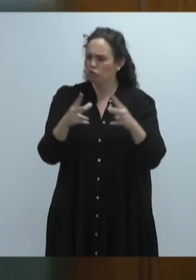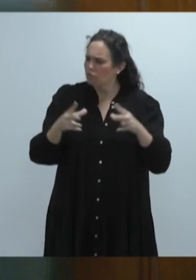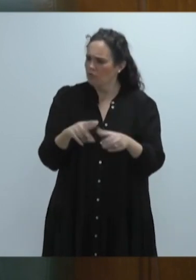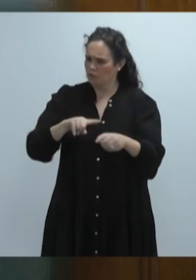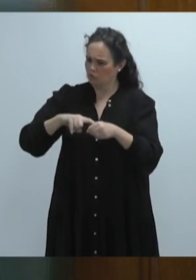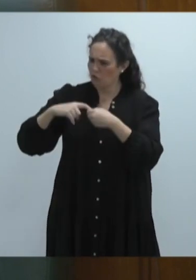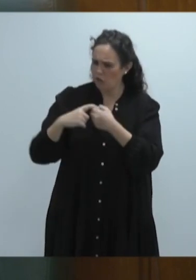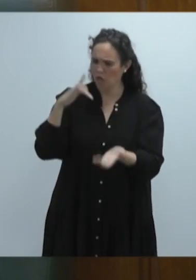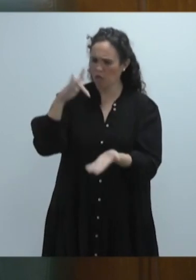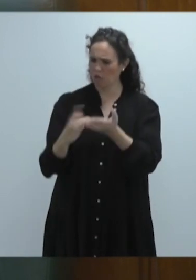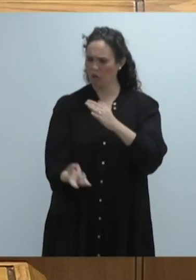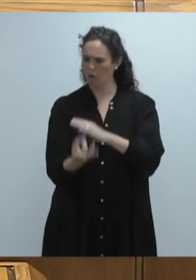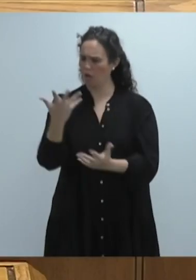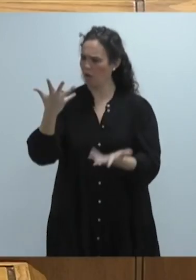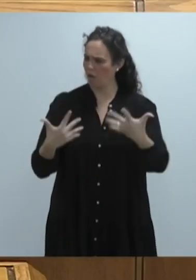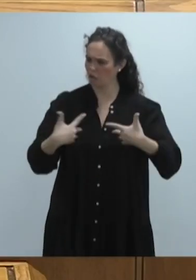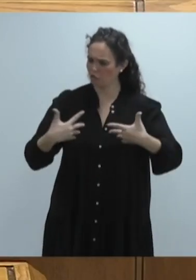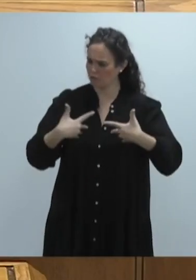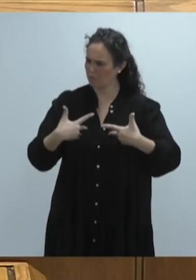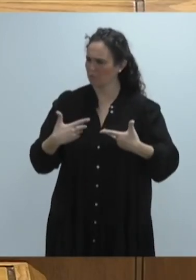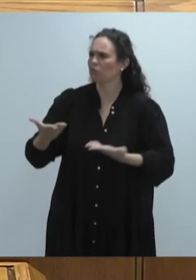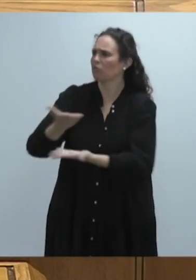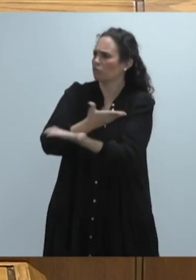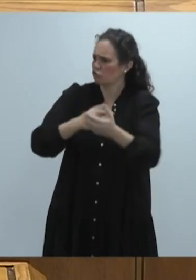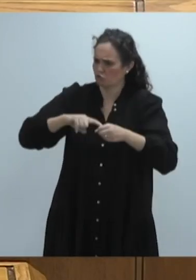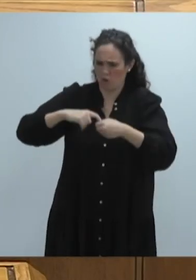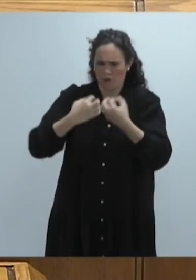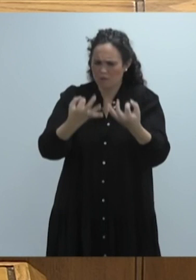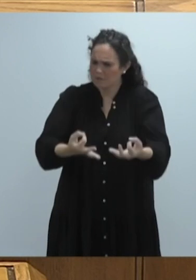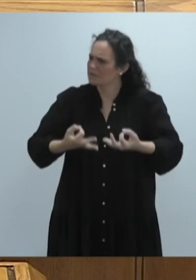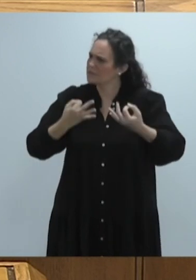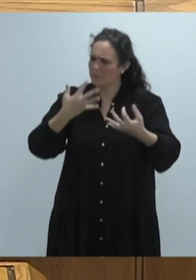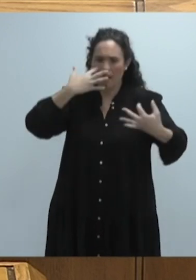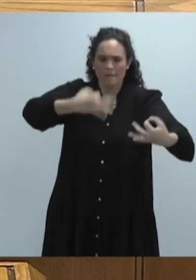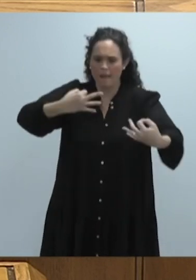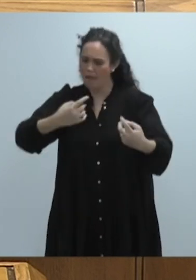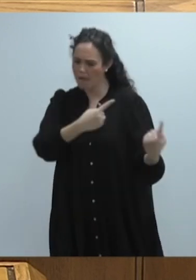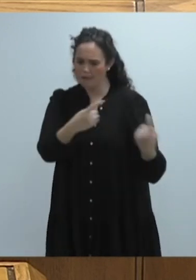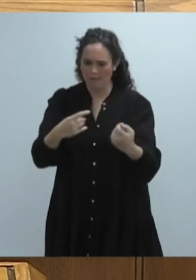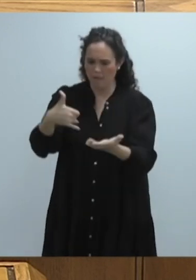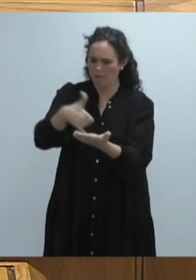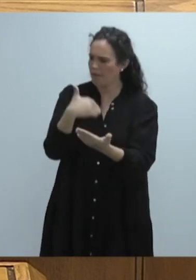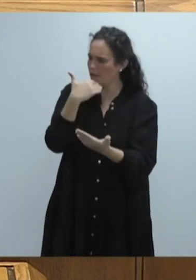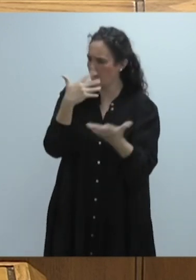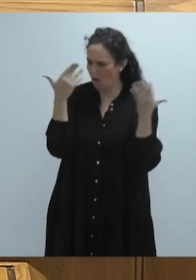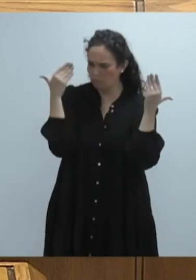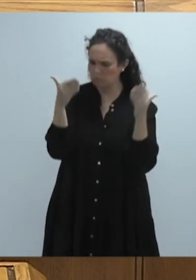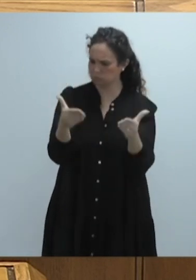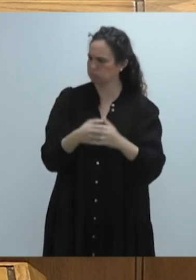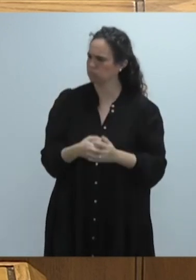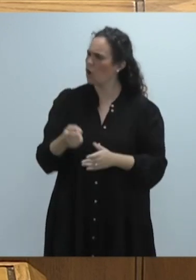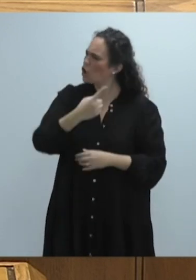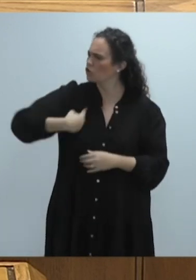situaciones de sufrimiento y ha actuado de manera responsable ante realidades de necesidad y vulnerabilidad. Nos